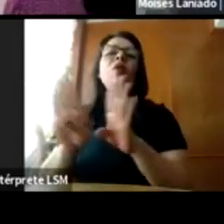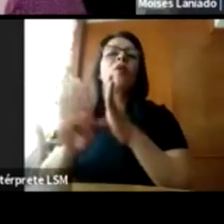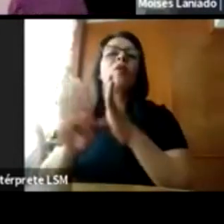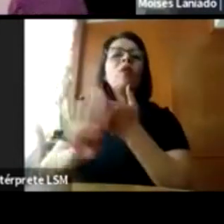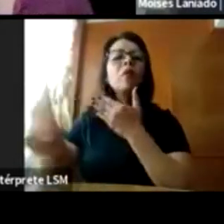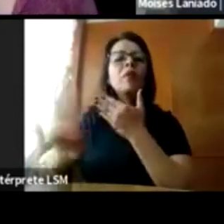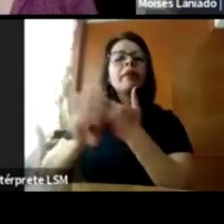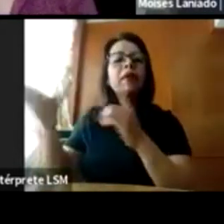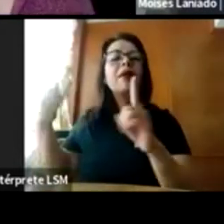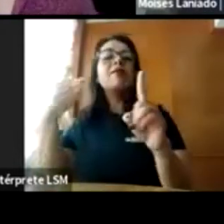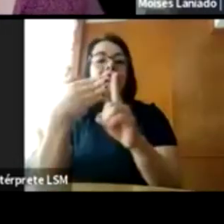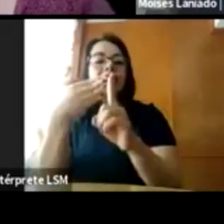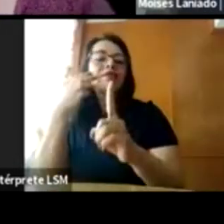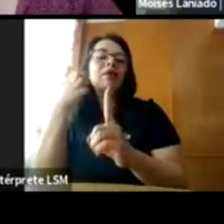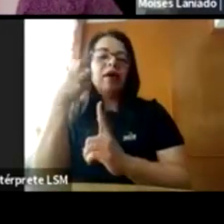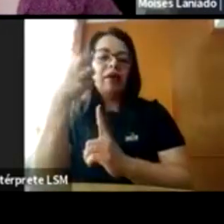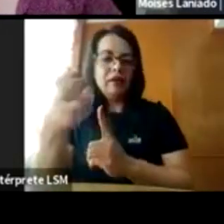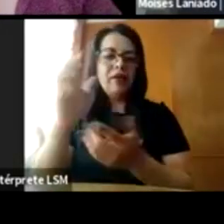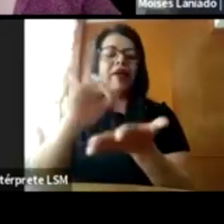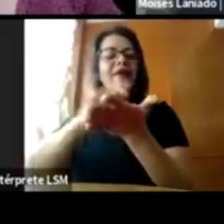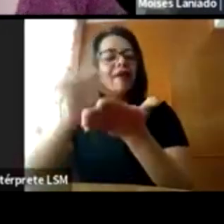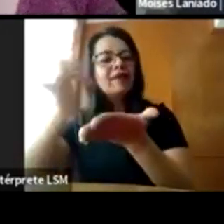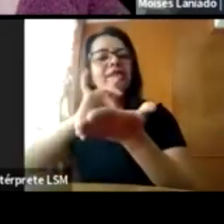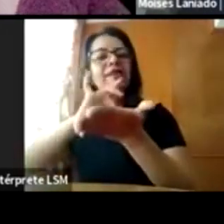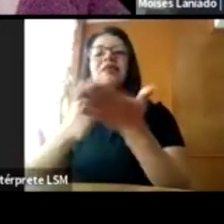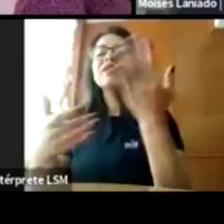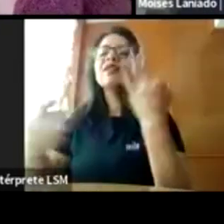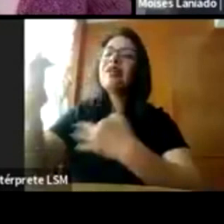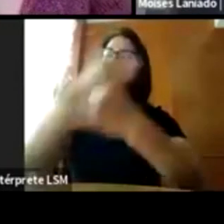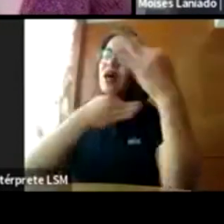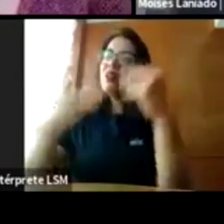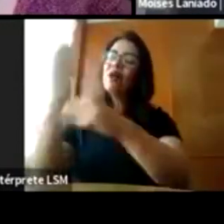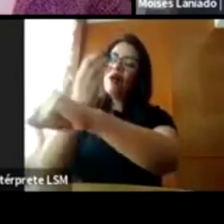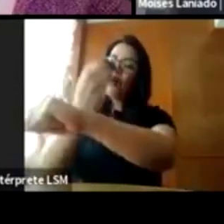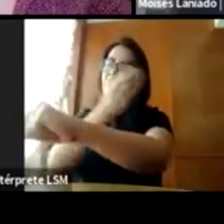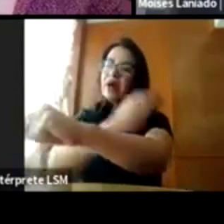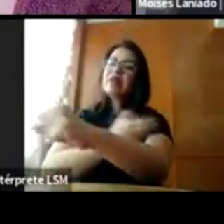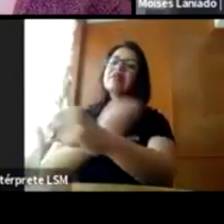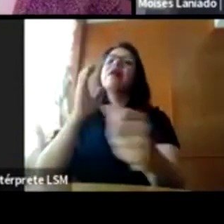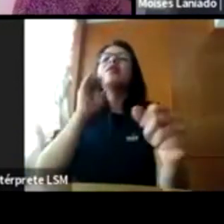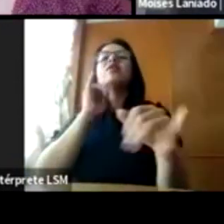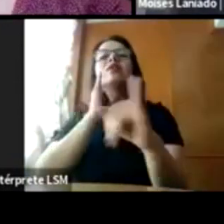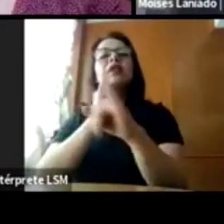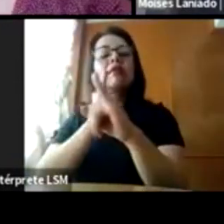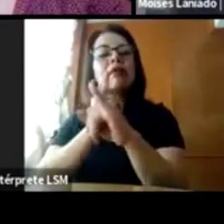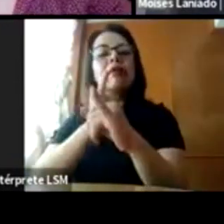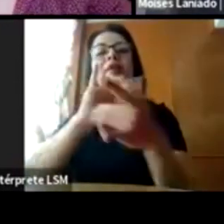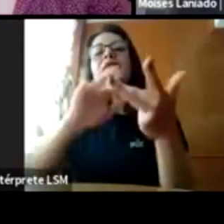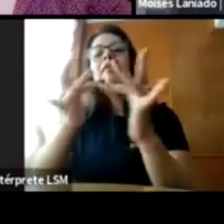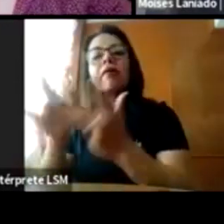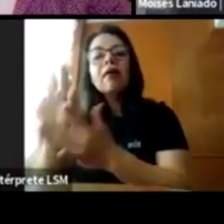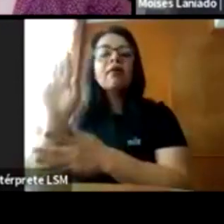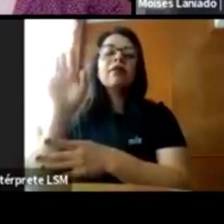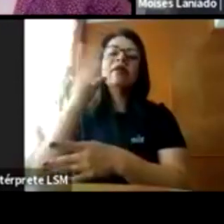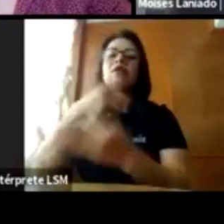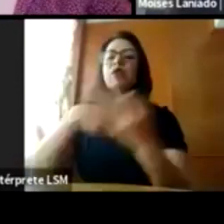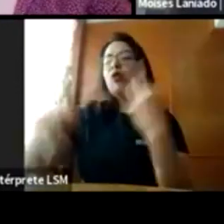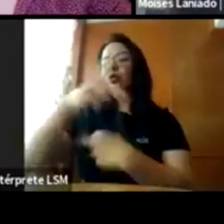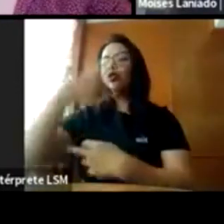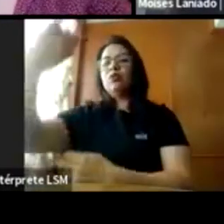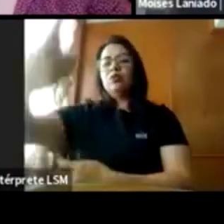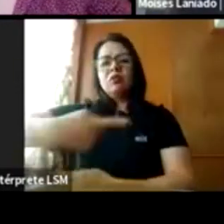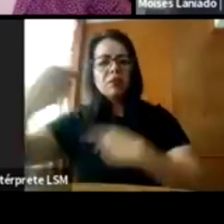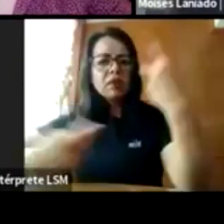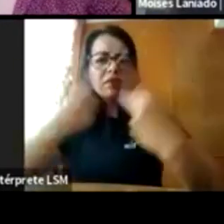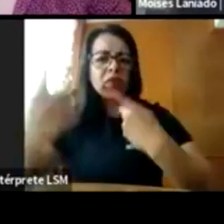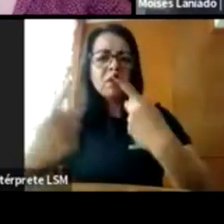de estas conversaciones. Gracias por acompañarnos, ya sabe, a través de las redes sociales estamos abiertos a cualquier pregunta, a través de Facebook, también